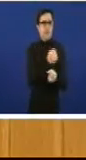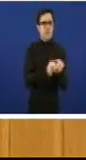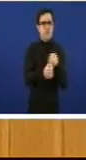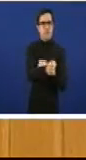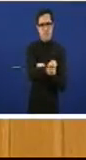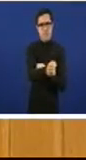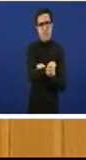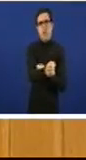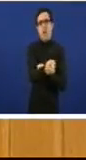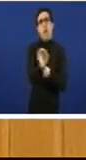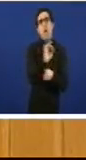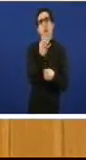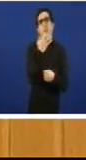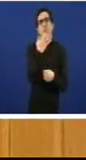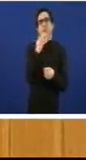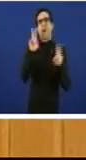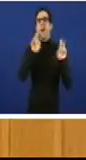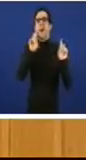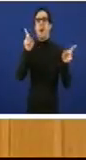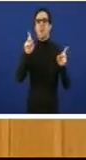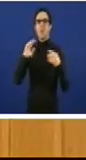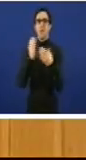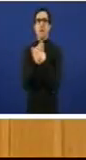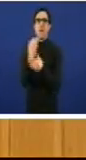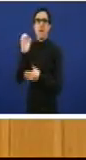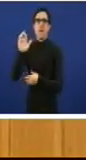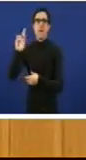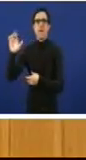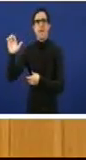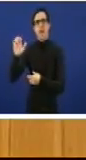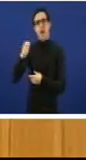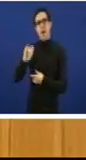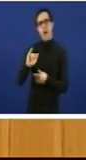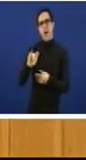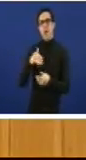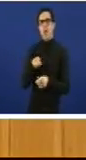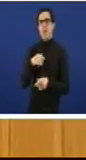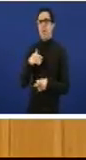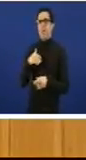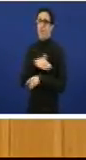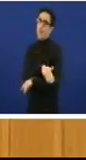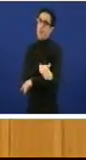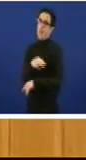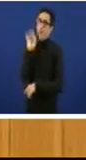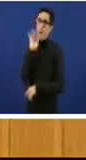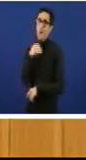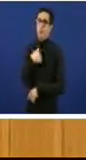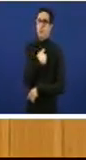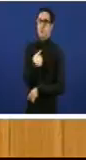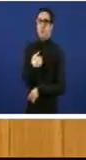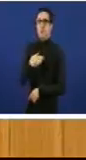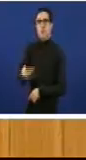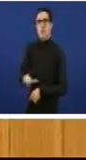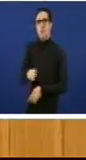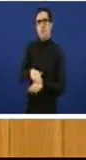actuación dos seres asa un papel moito máis decidido por parte do goberno galego para que ver en vez de que cesan extintivos